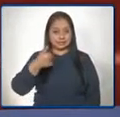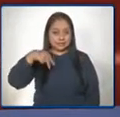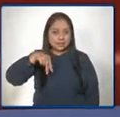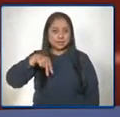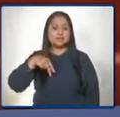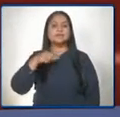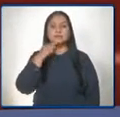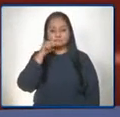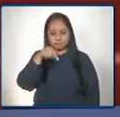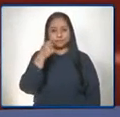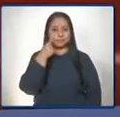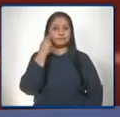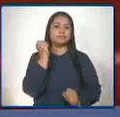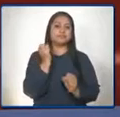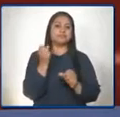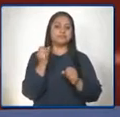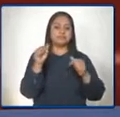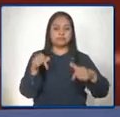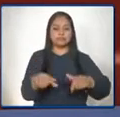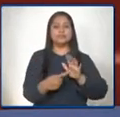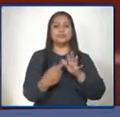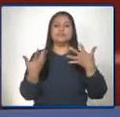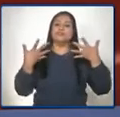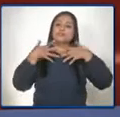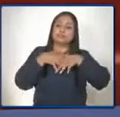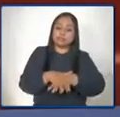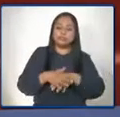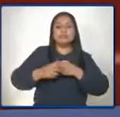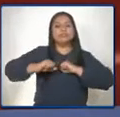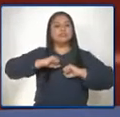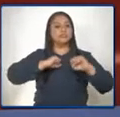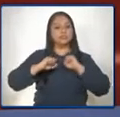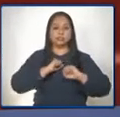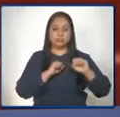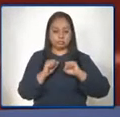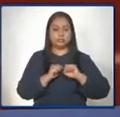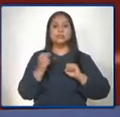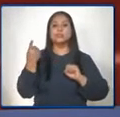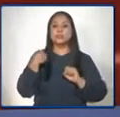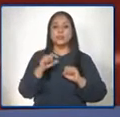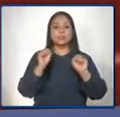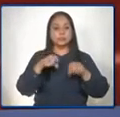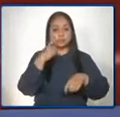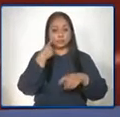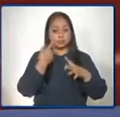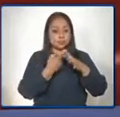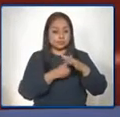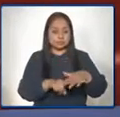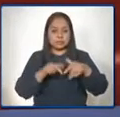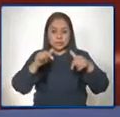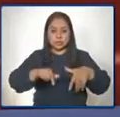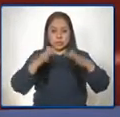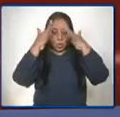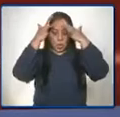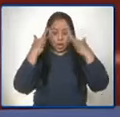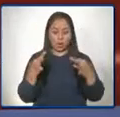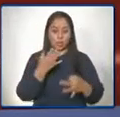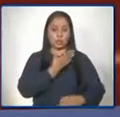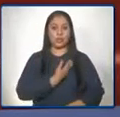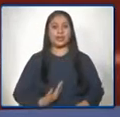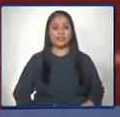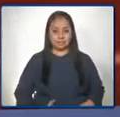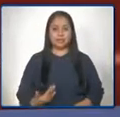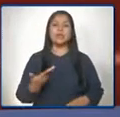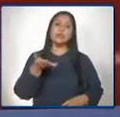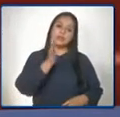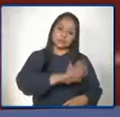para esta intervención integral justamente surge un acuerdo gubernativo ya luego